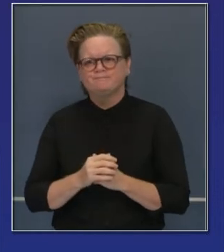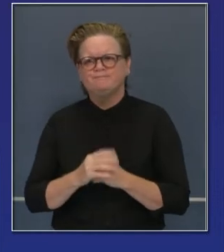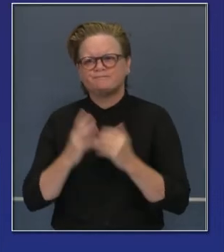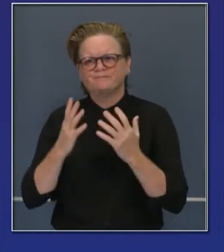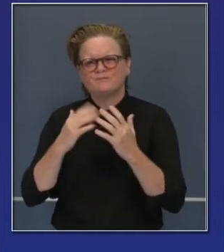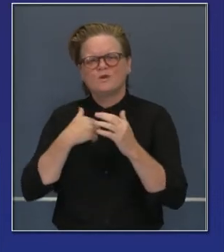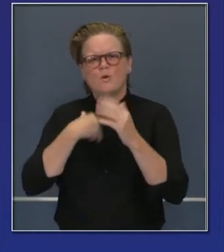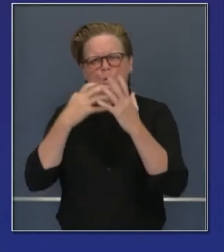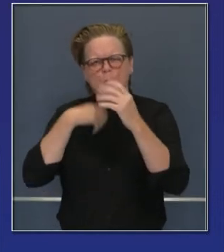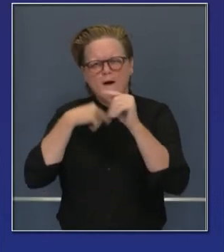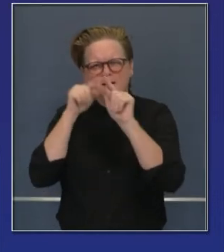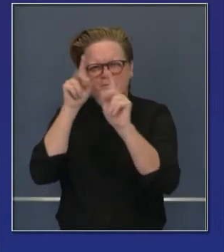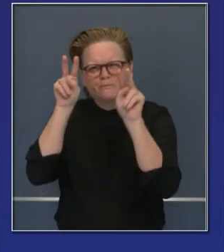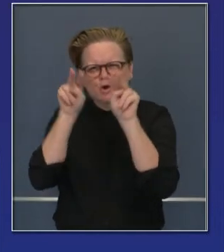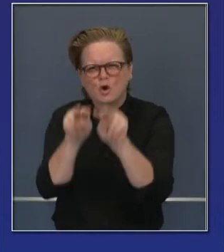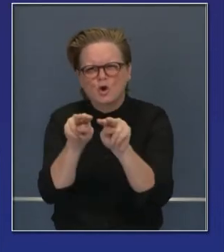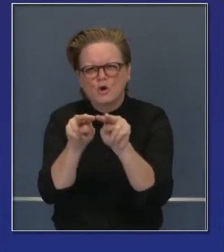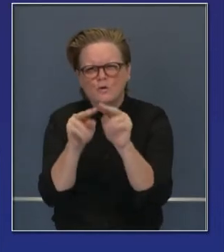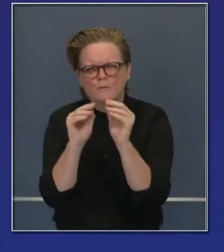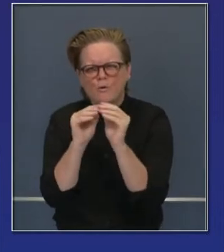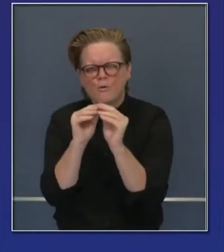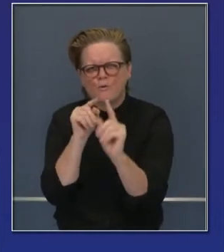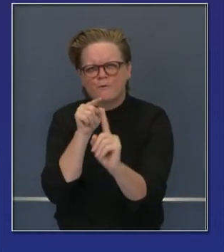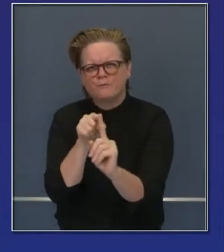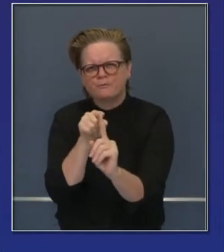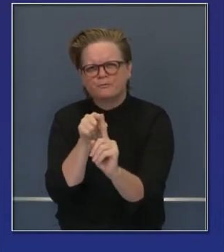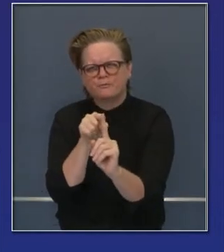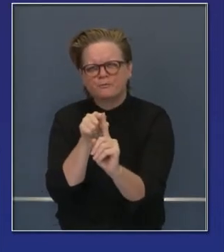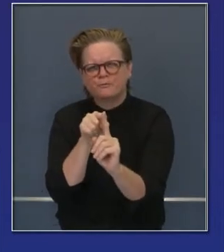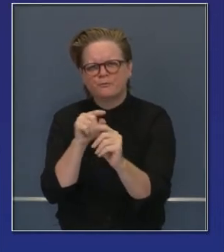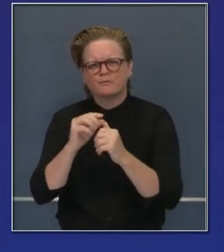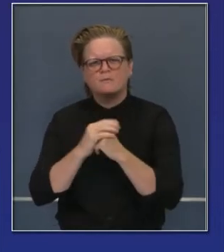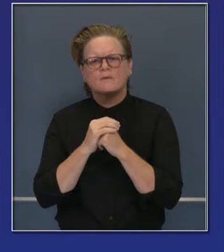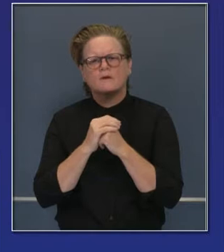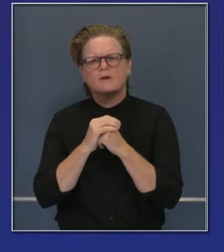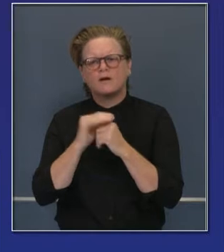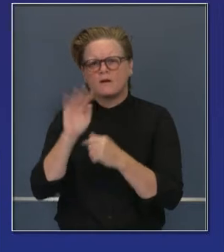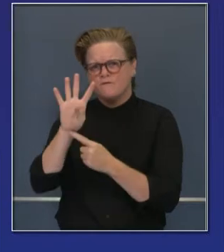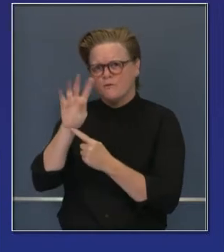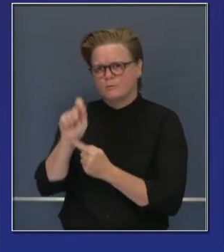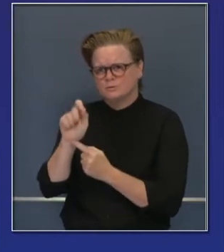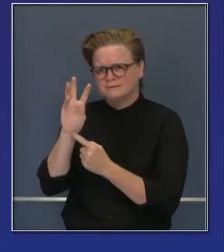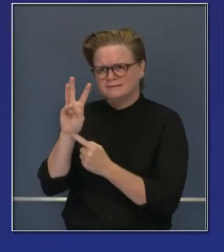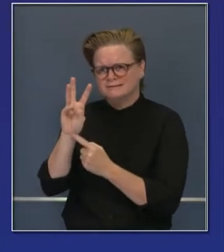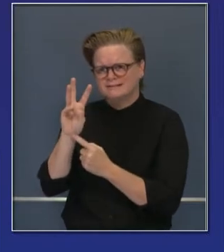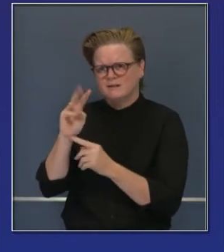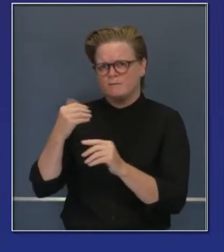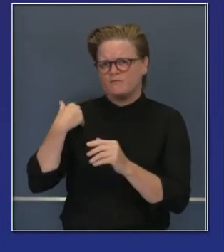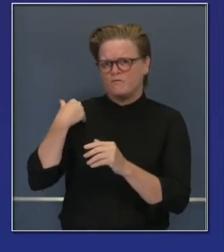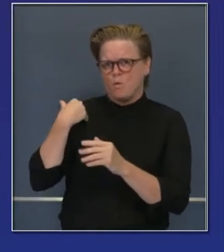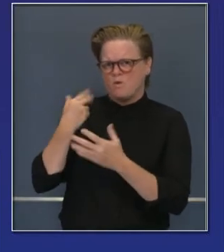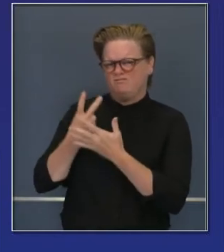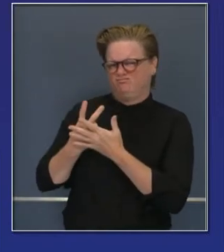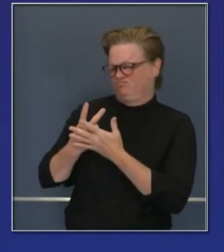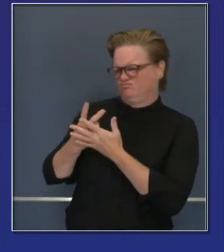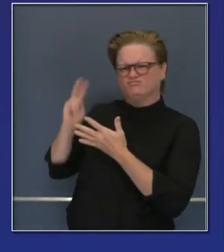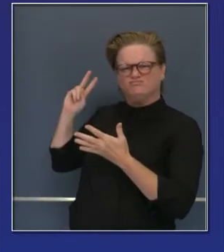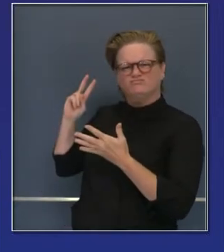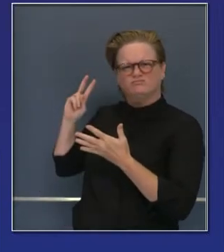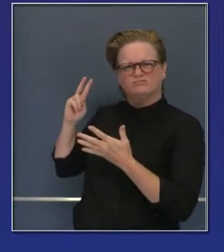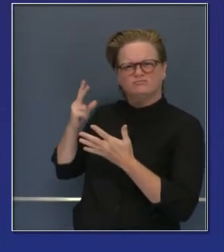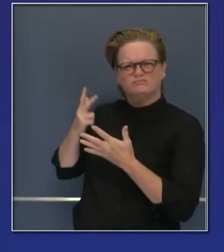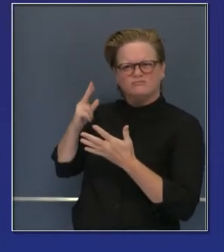índice de positividad de 14 días. La semana pasada, cuando les traje las últimas noticias, estamos a 4.6 por ciento índice de